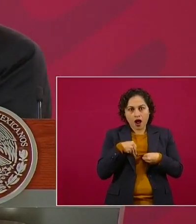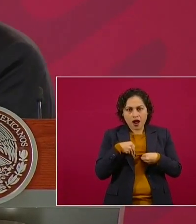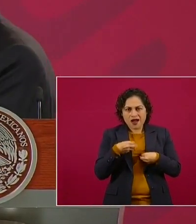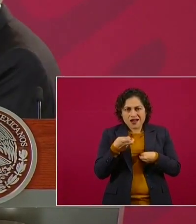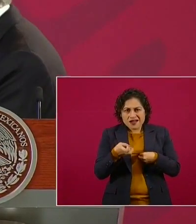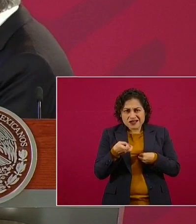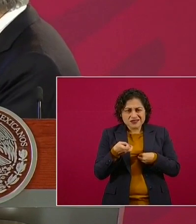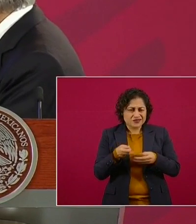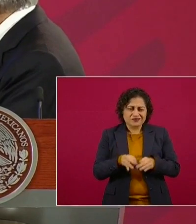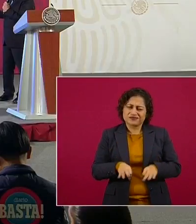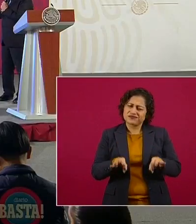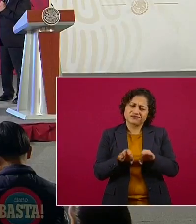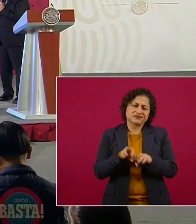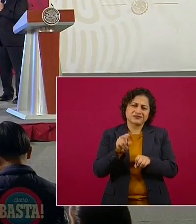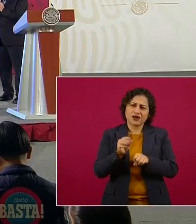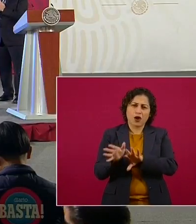vida.